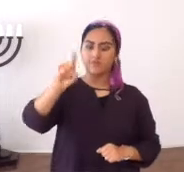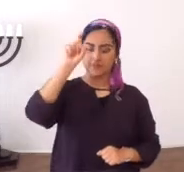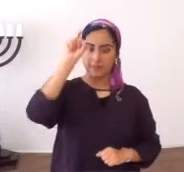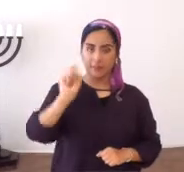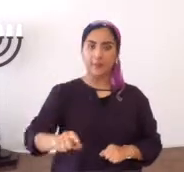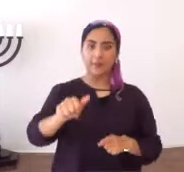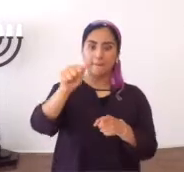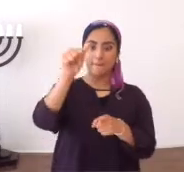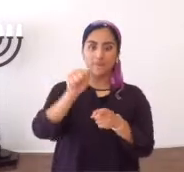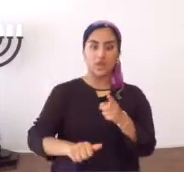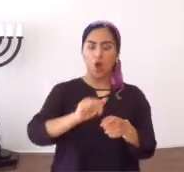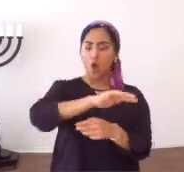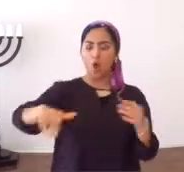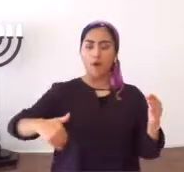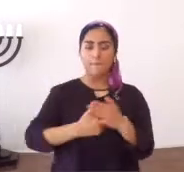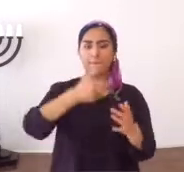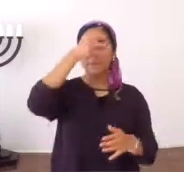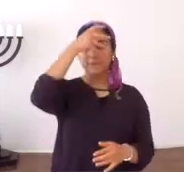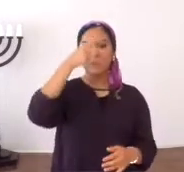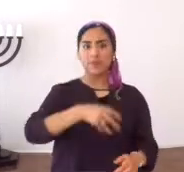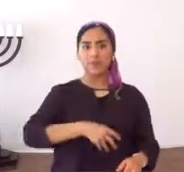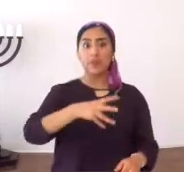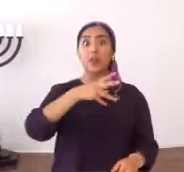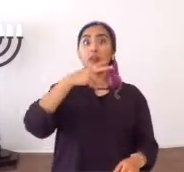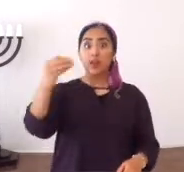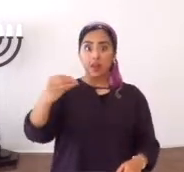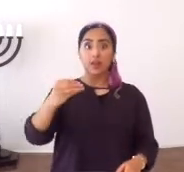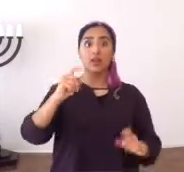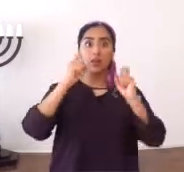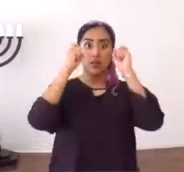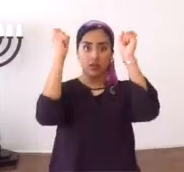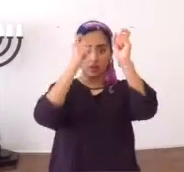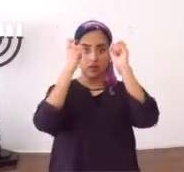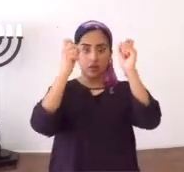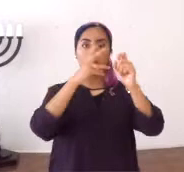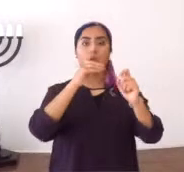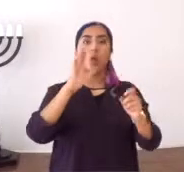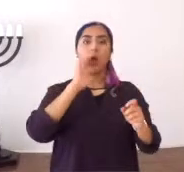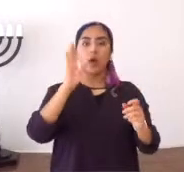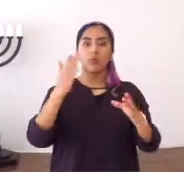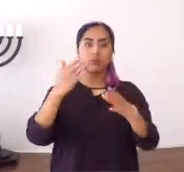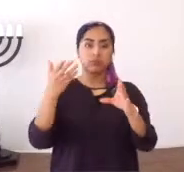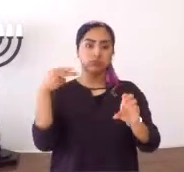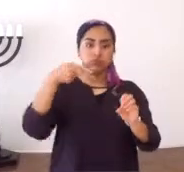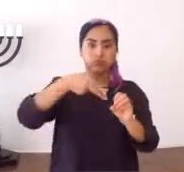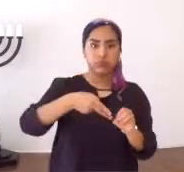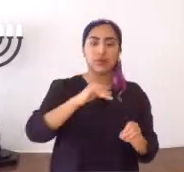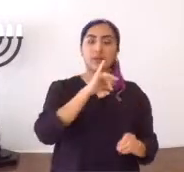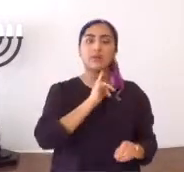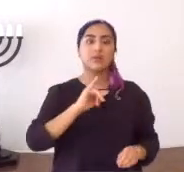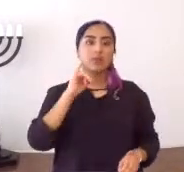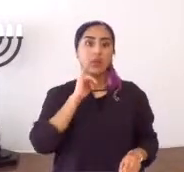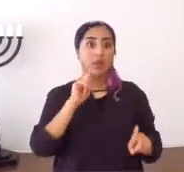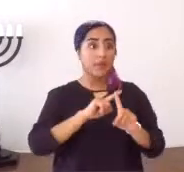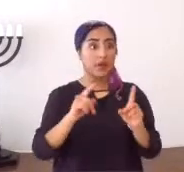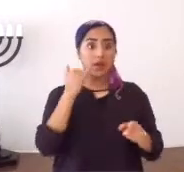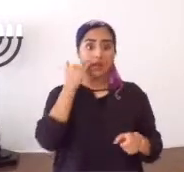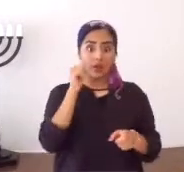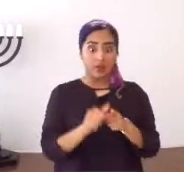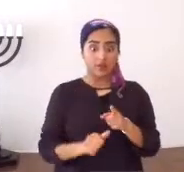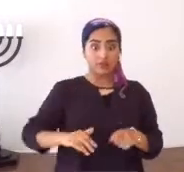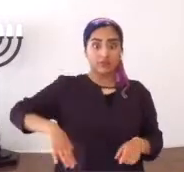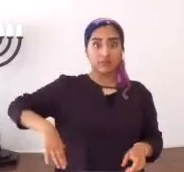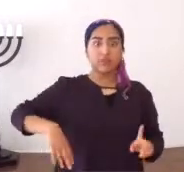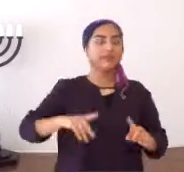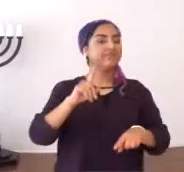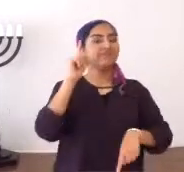para Yahweh, Pesach, sea le circuncidado todo varón, y entonces la celebrará, y será como uno de vuestra nación,